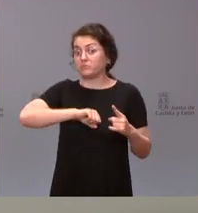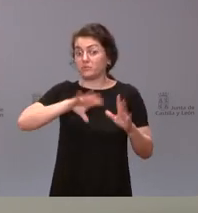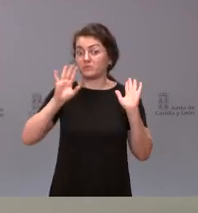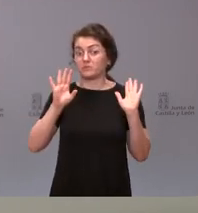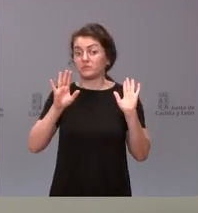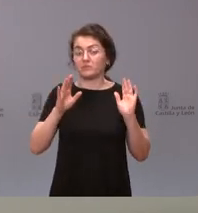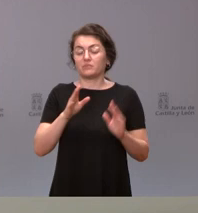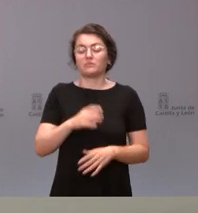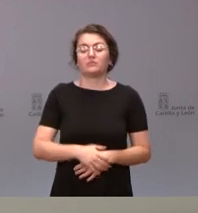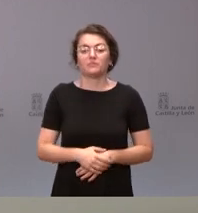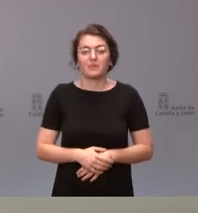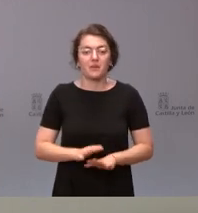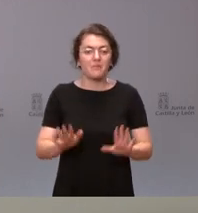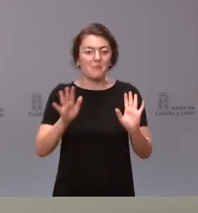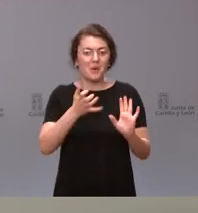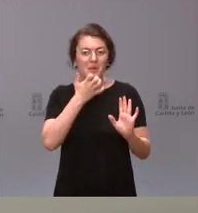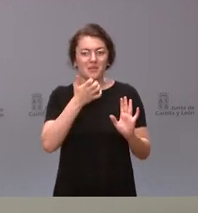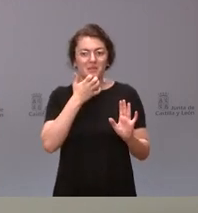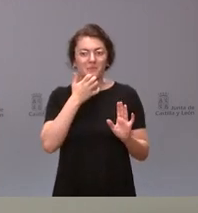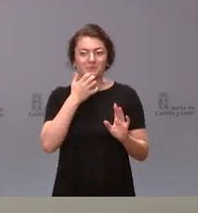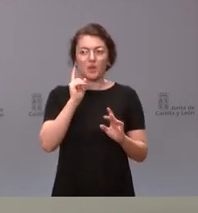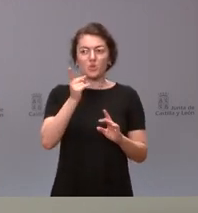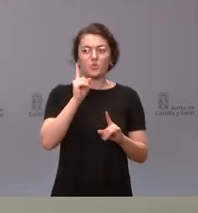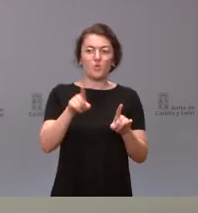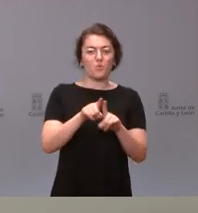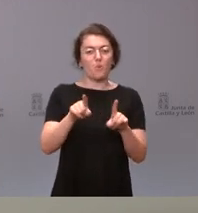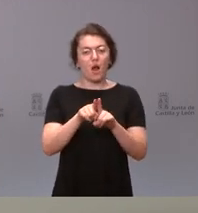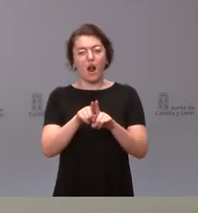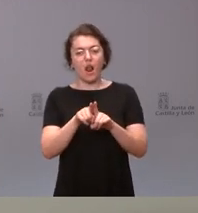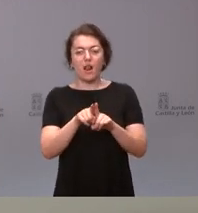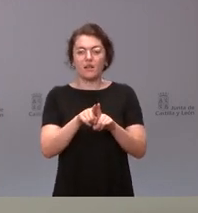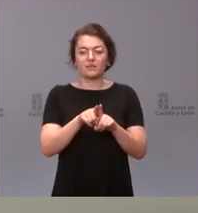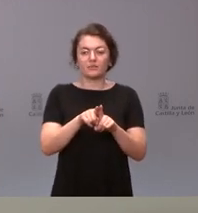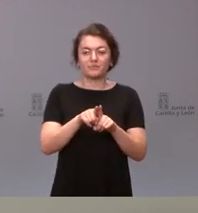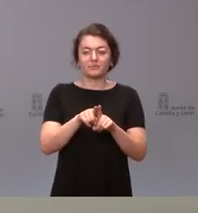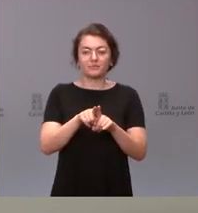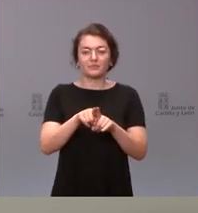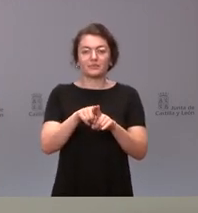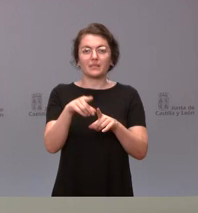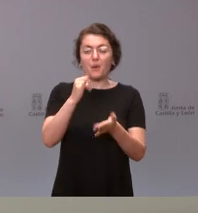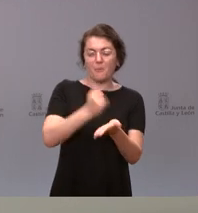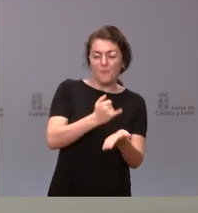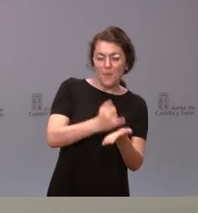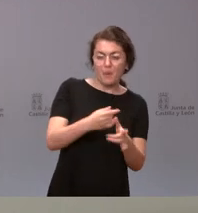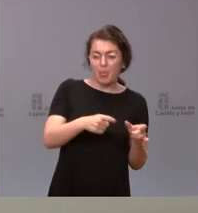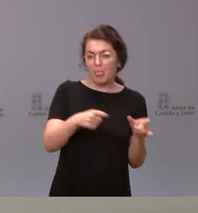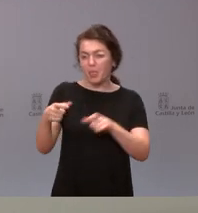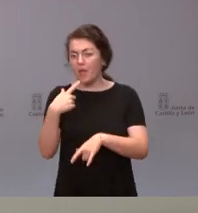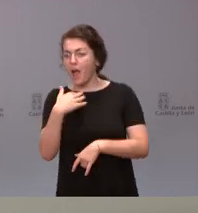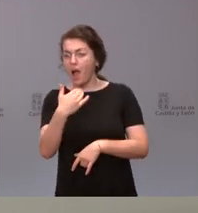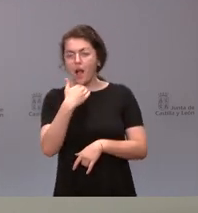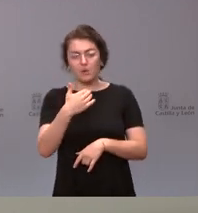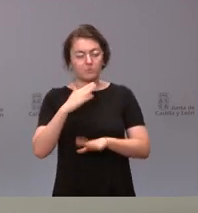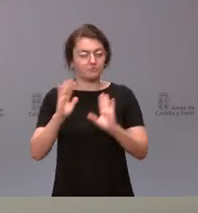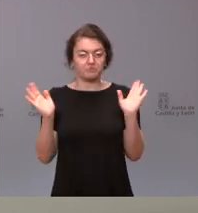comunicaría. Pero aquellos que simplemente sean pruebas o muestras que se envíen tanto a Maja la Onda, el Instituto Nacional de